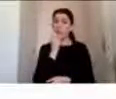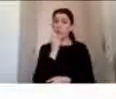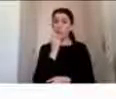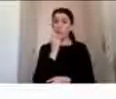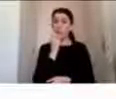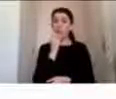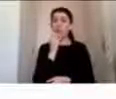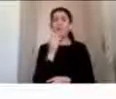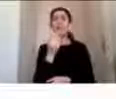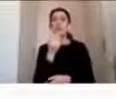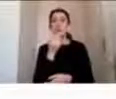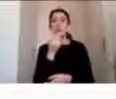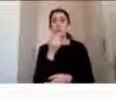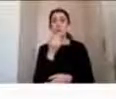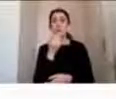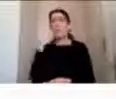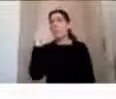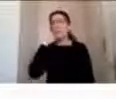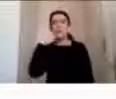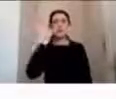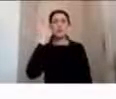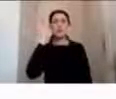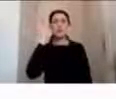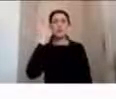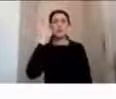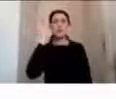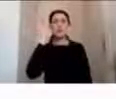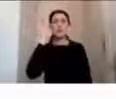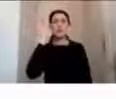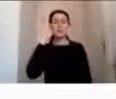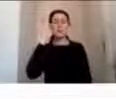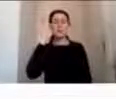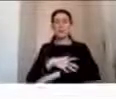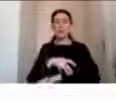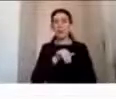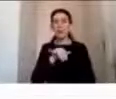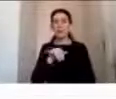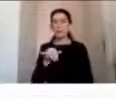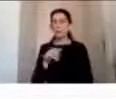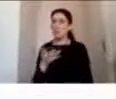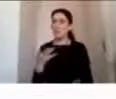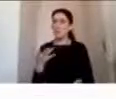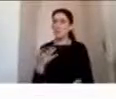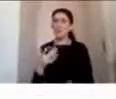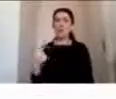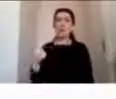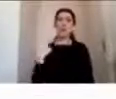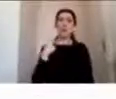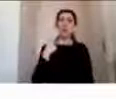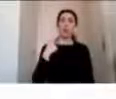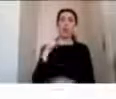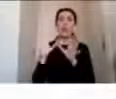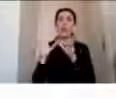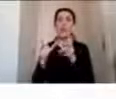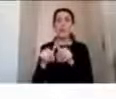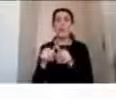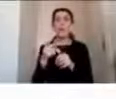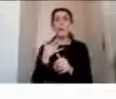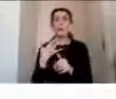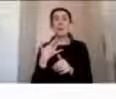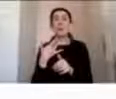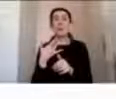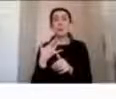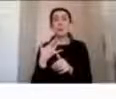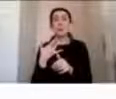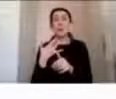un paseo familiar a la playa se transforma finalmente en una tragedia para una familia, producto de una acción temeraria, ¿cierto?,